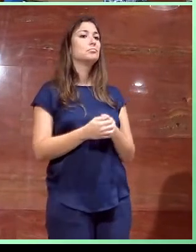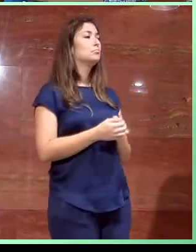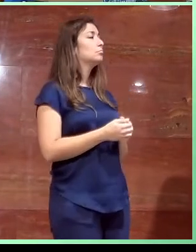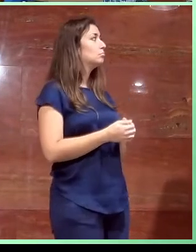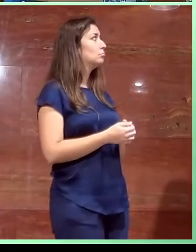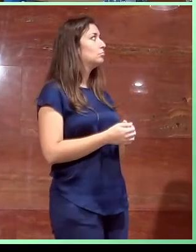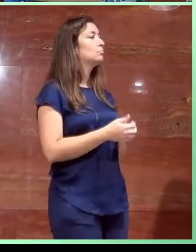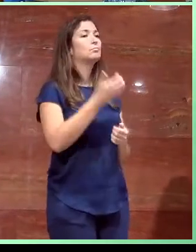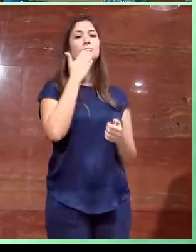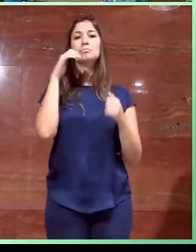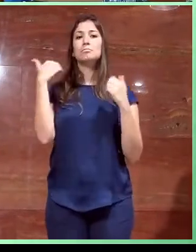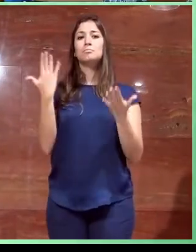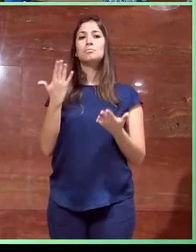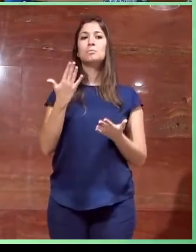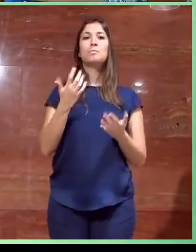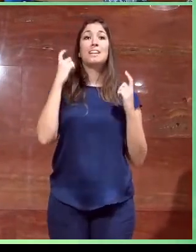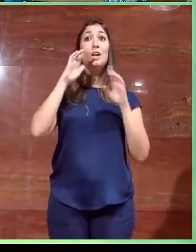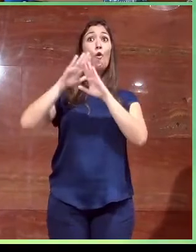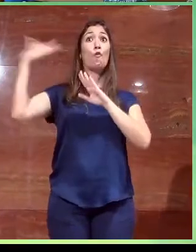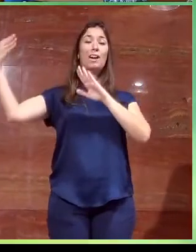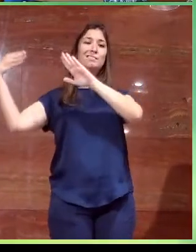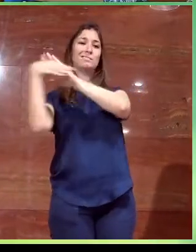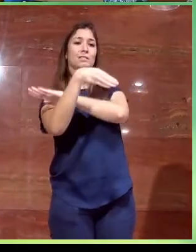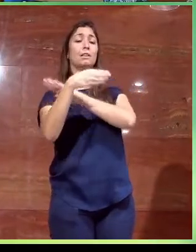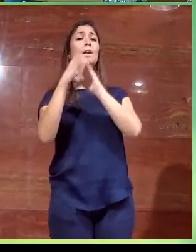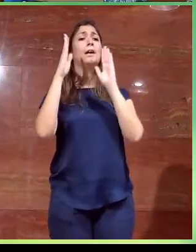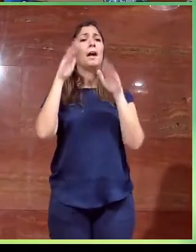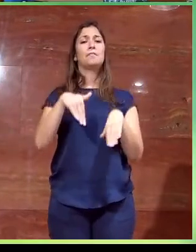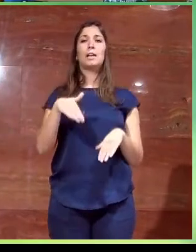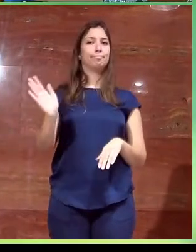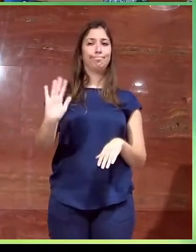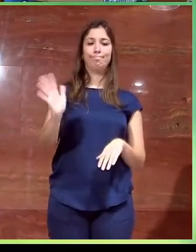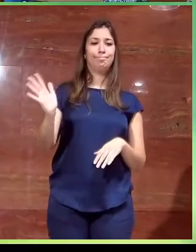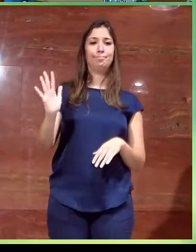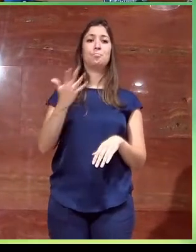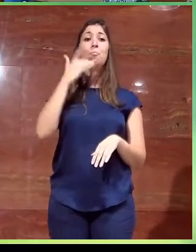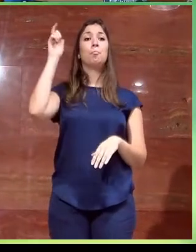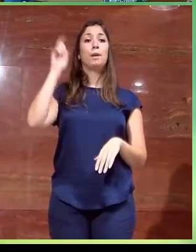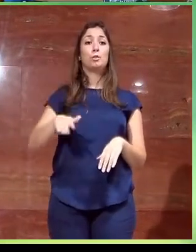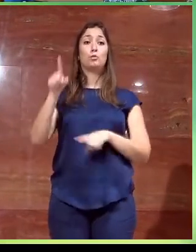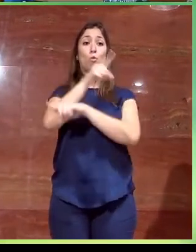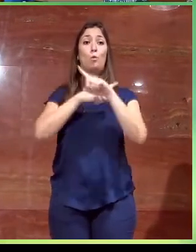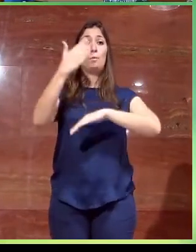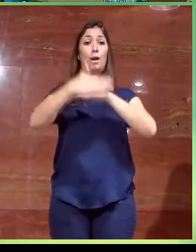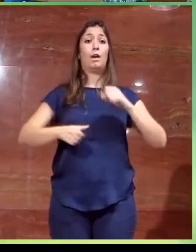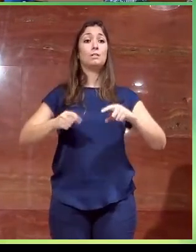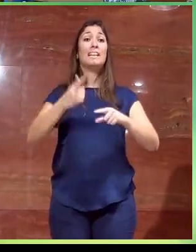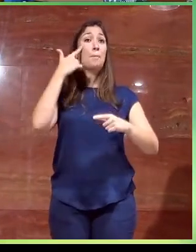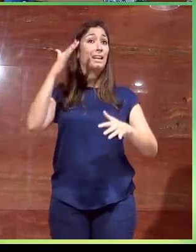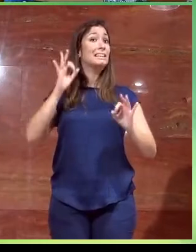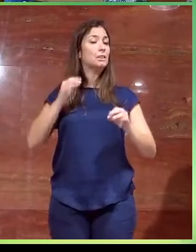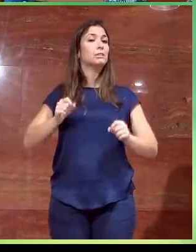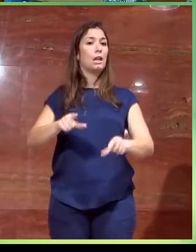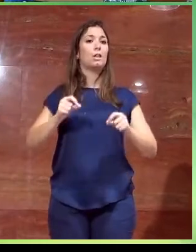como intentar un acceso alternativo por el exterior, pero bueno, oímos un poco de esta solución guardiana donde la persona como unidad reducida, sobre todo si es usuario de silla de ruedas,